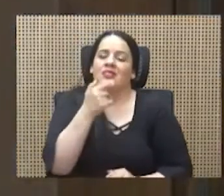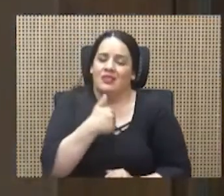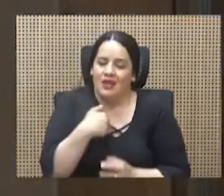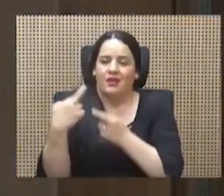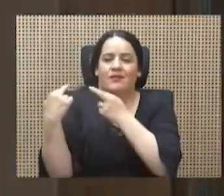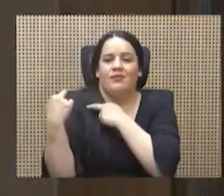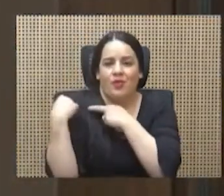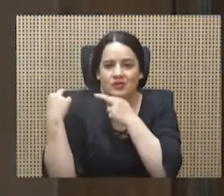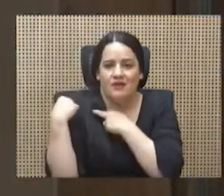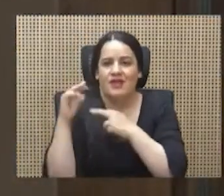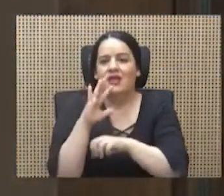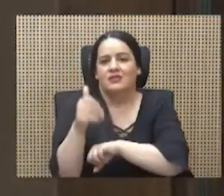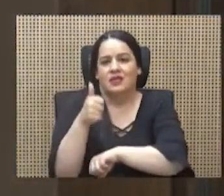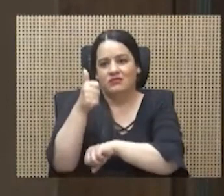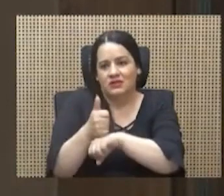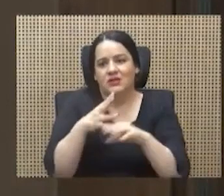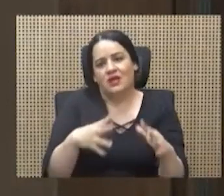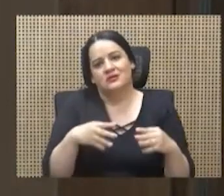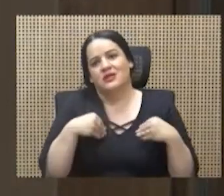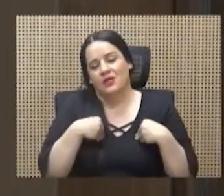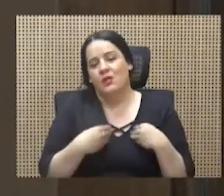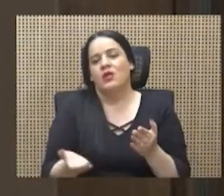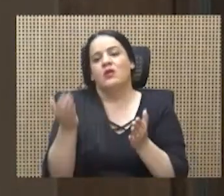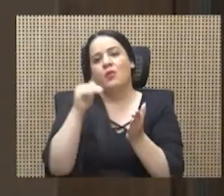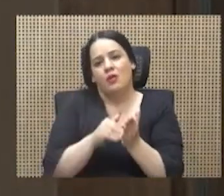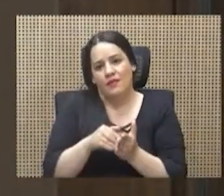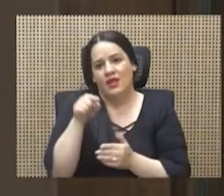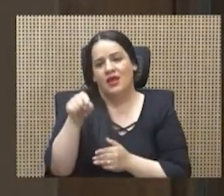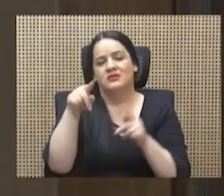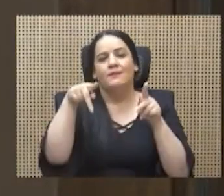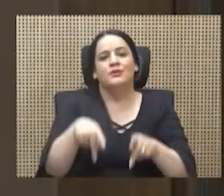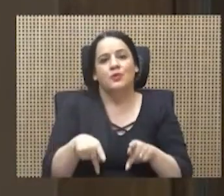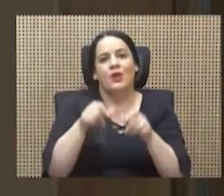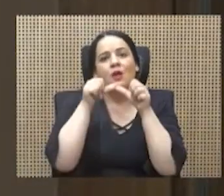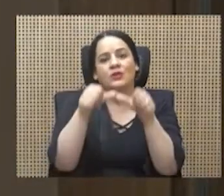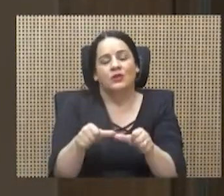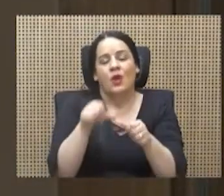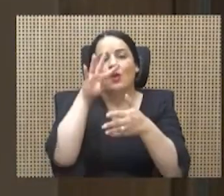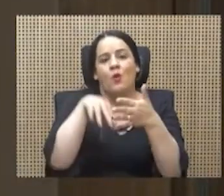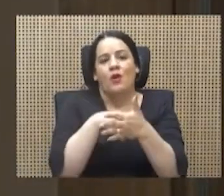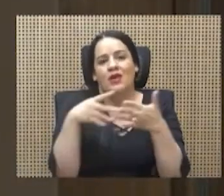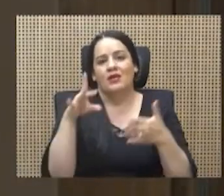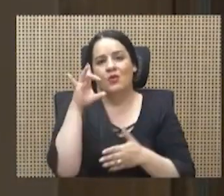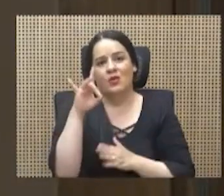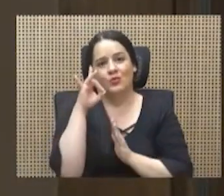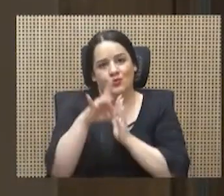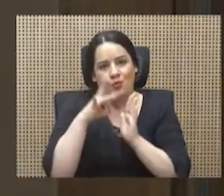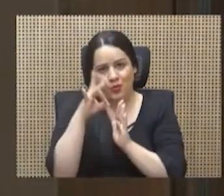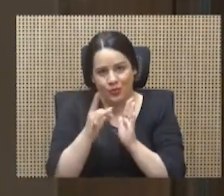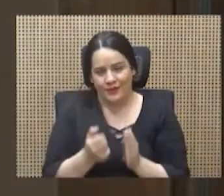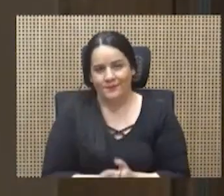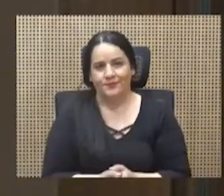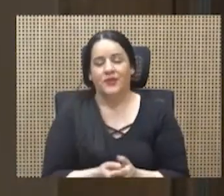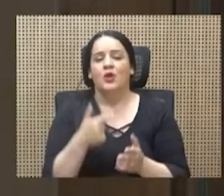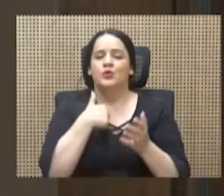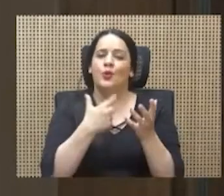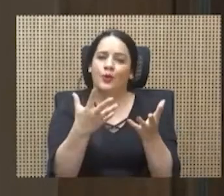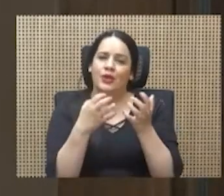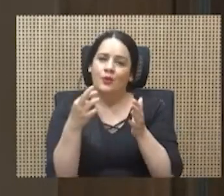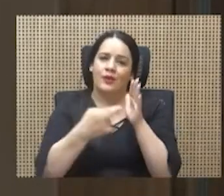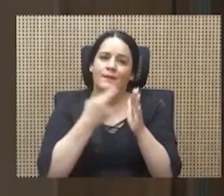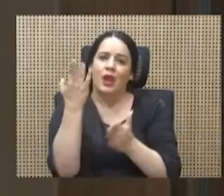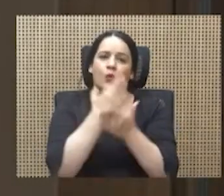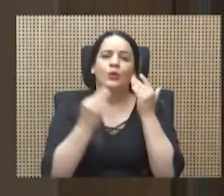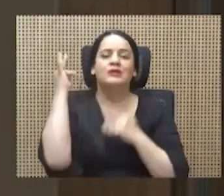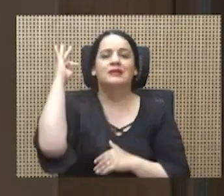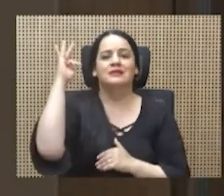de aceptarlo y regresarlo ahí. Ahora, yo quiero repetir algunos de los testimonios que hemos